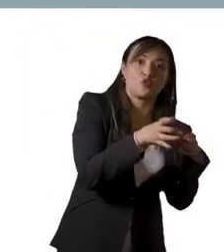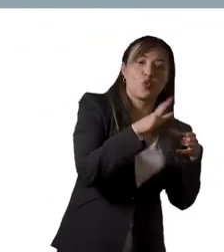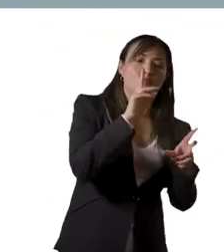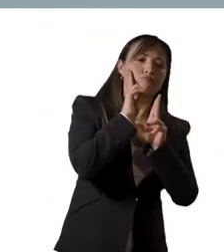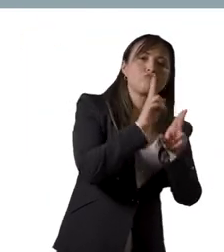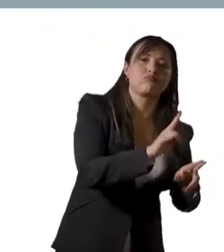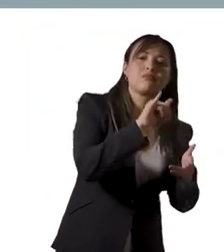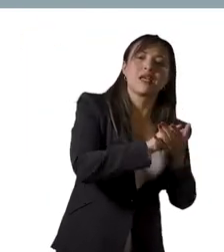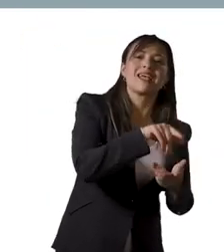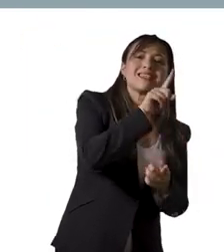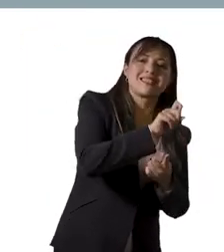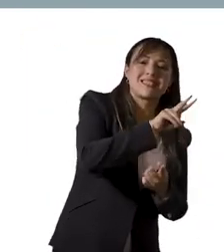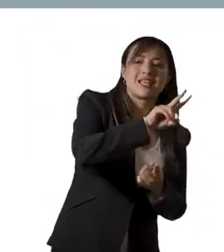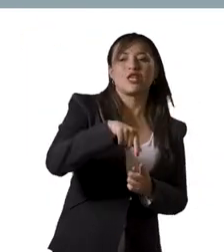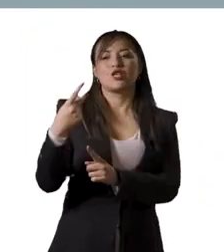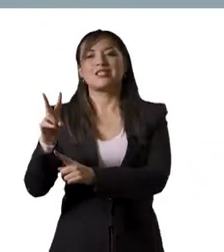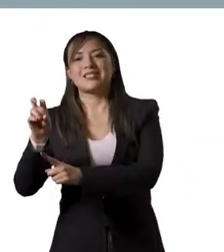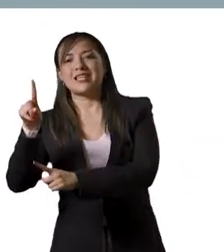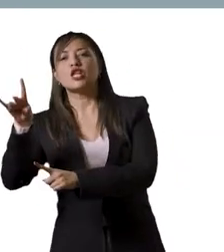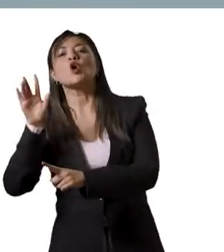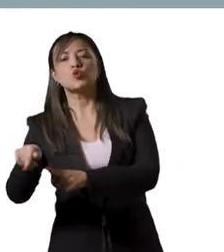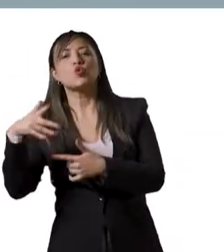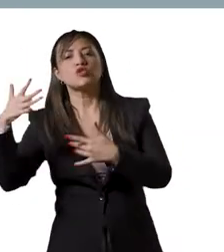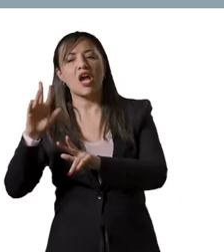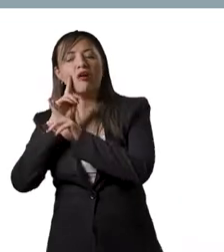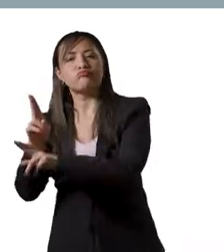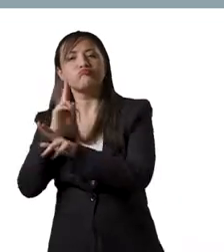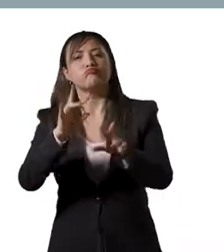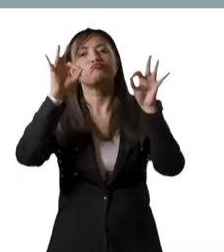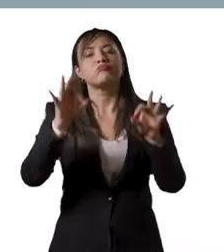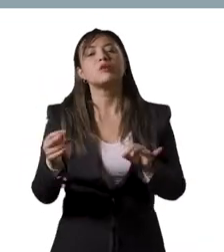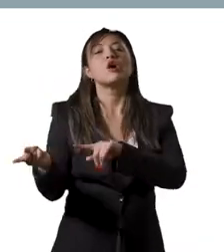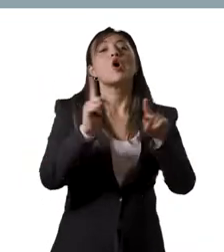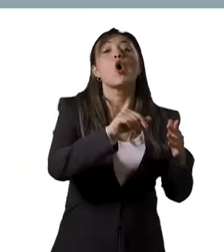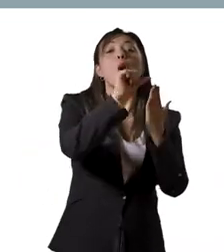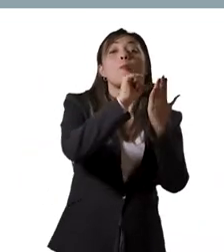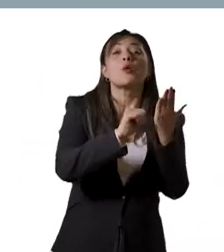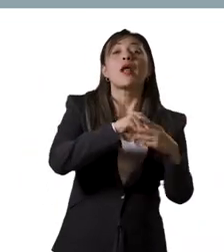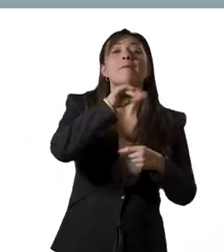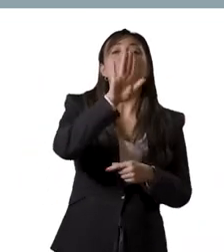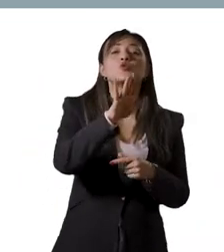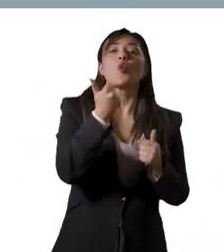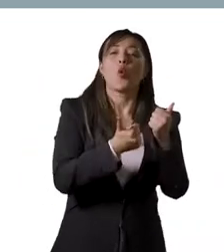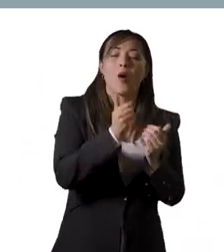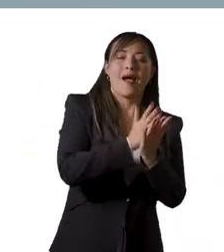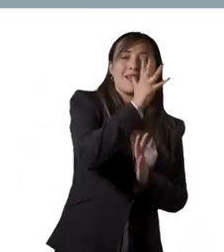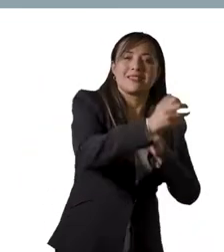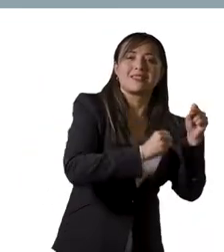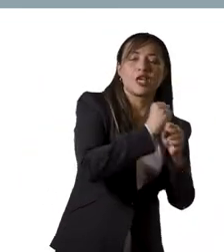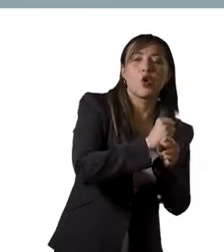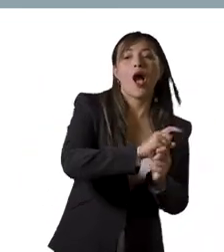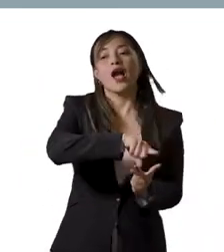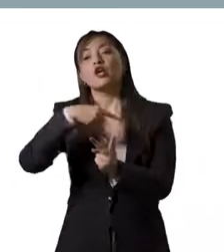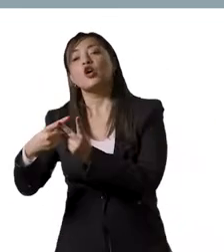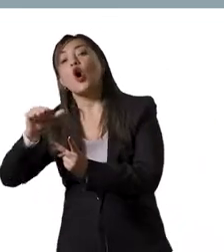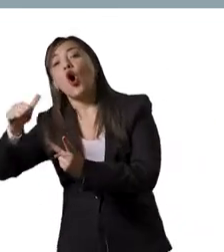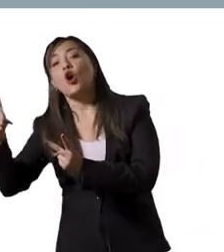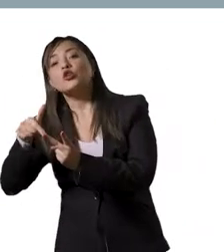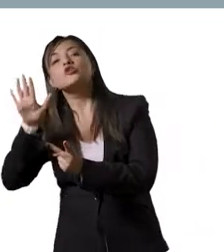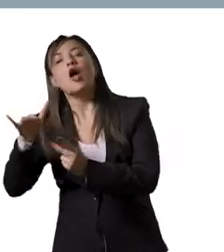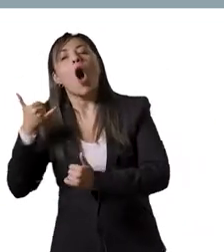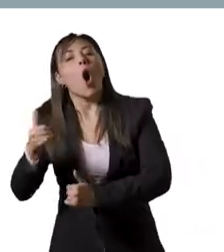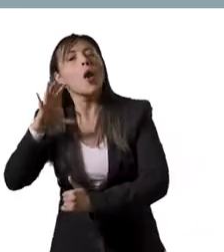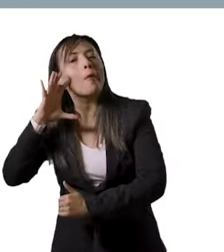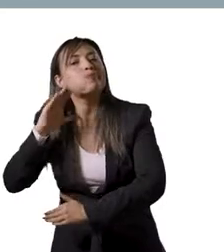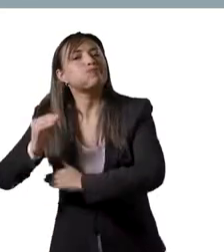programas de posgrado están acreditados. 41 programas de pregrado y 85 programas de posgrado se encuentran en proceso de